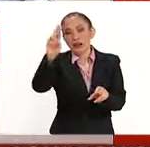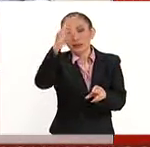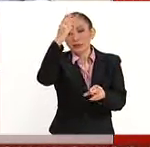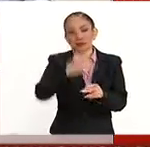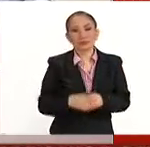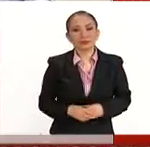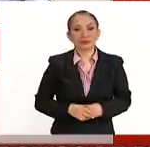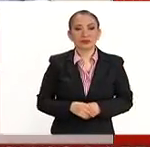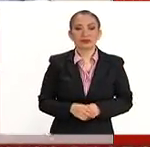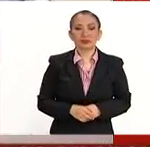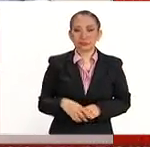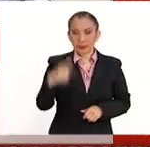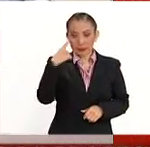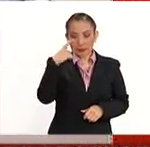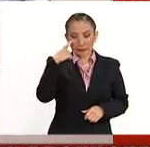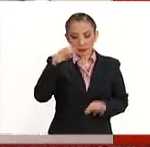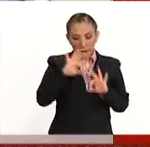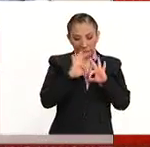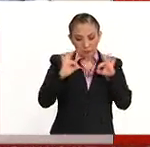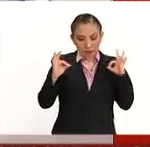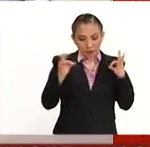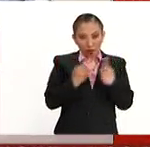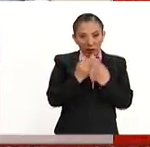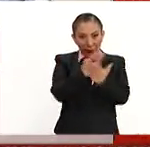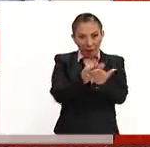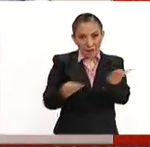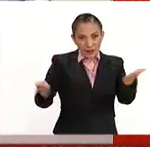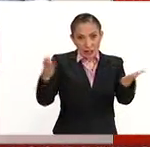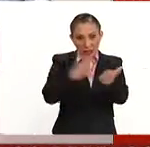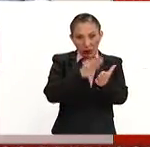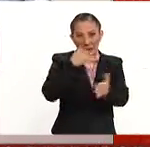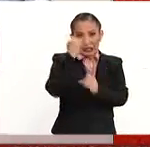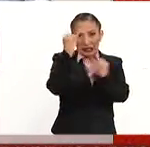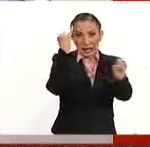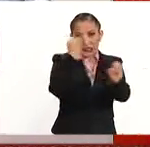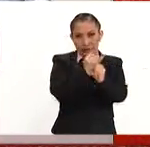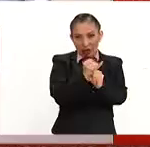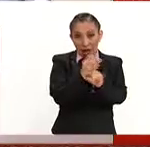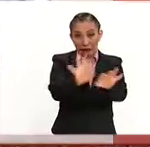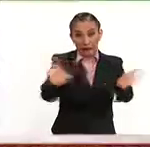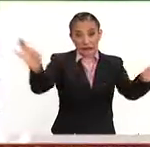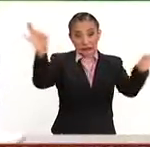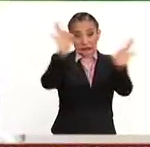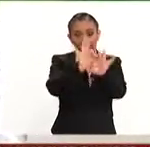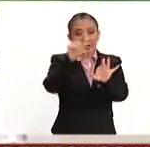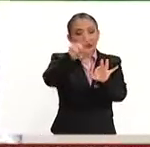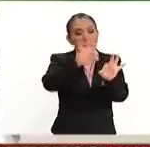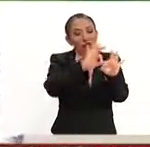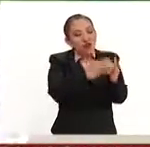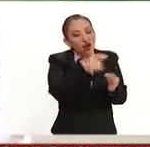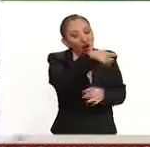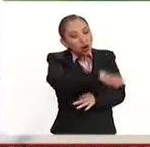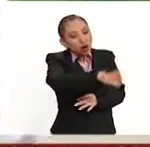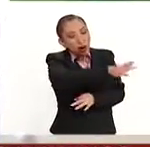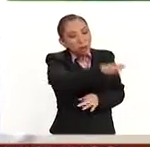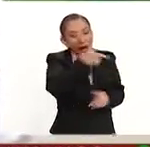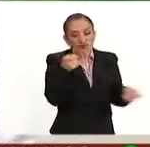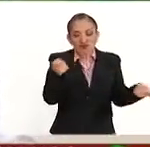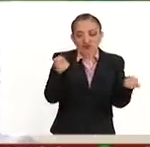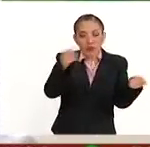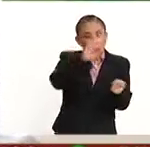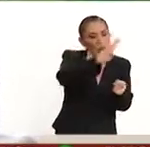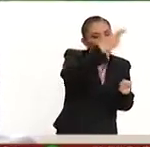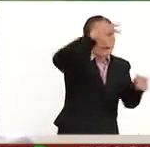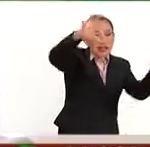universidad? El modelo bilingüe internacional sustentable es un modelo que promueve la coordinación general de